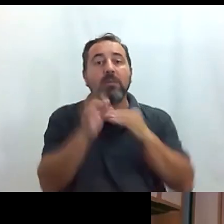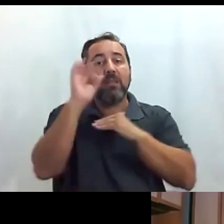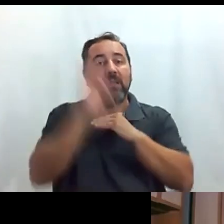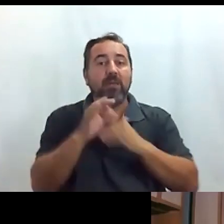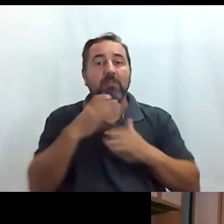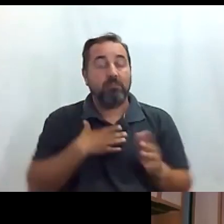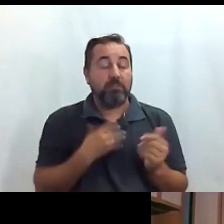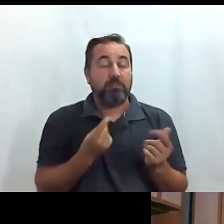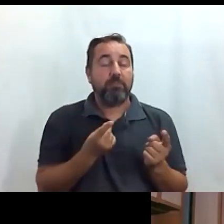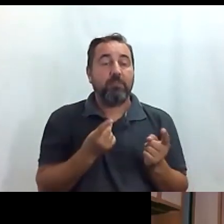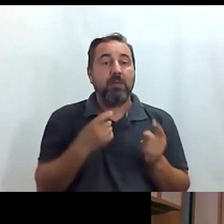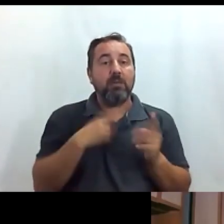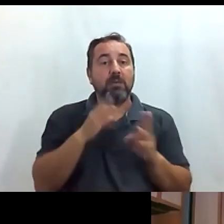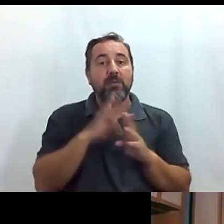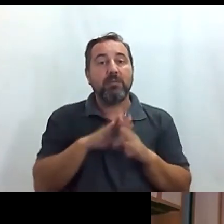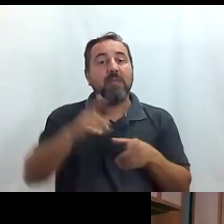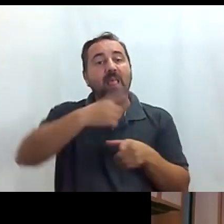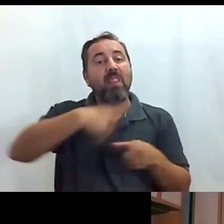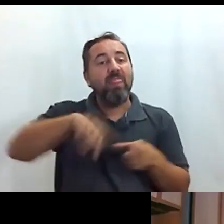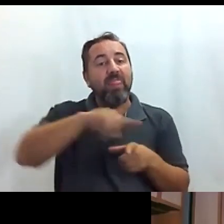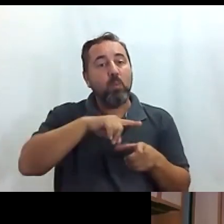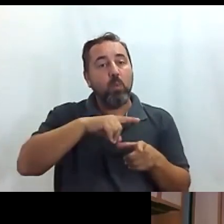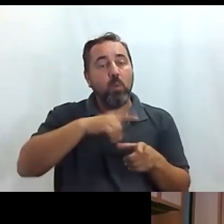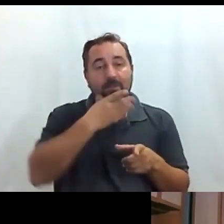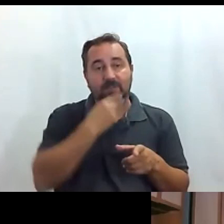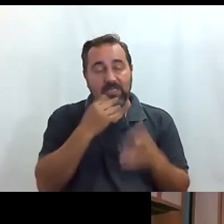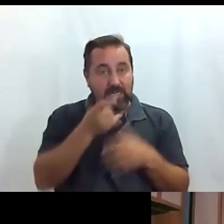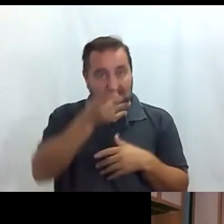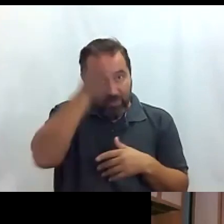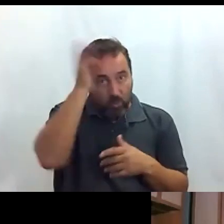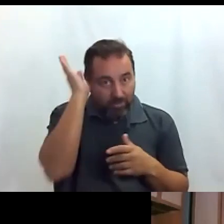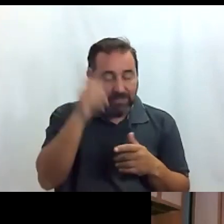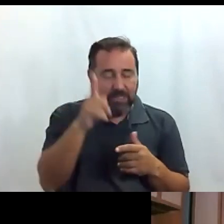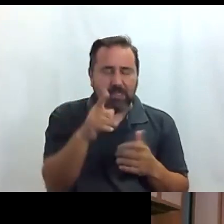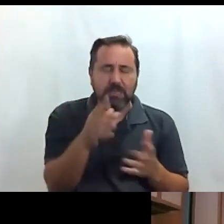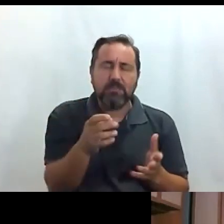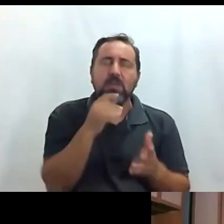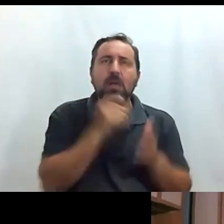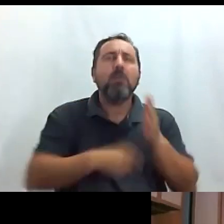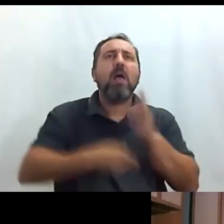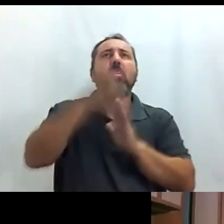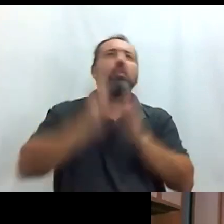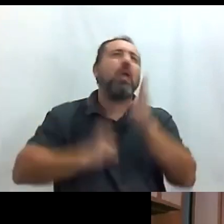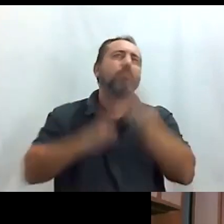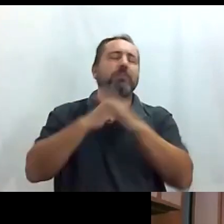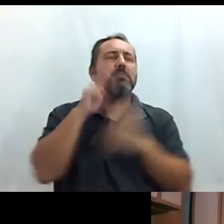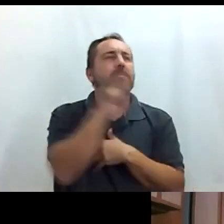desde la azotea del Círculo Bellas Artes a me encanta está accesible bueno hay que subir